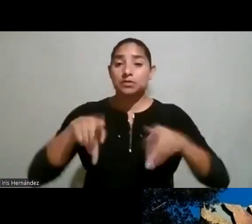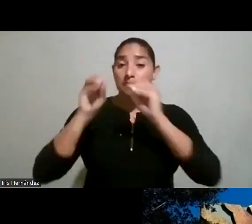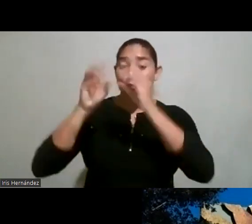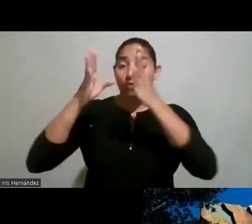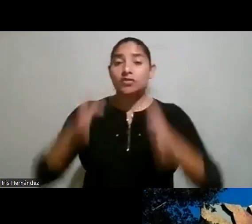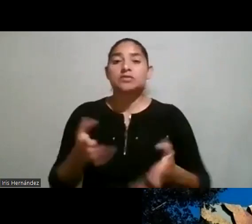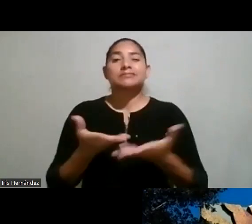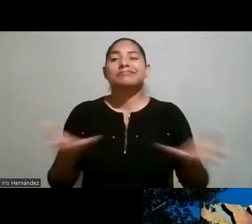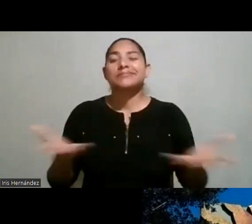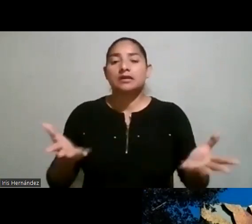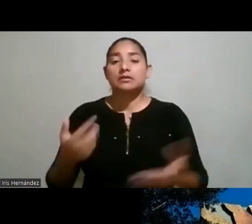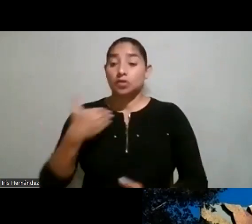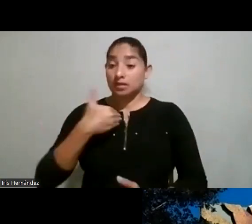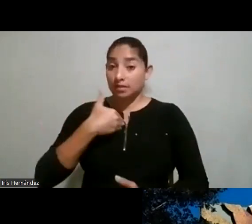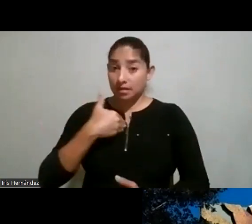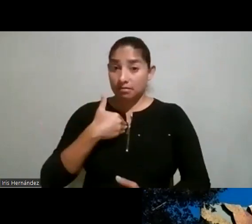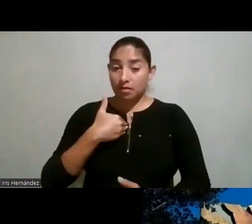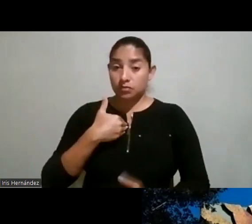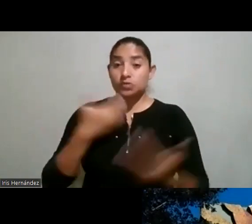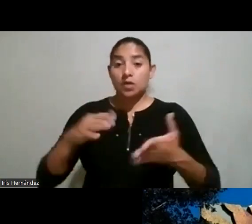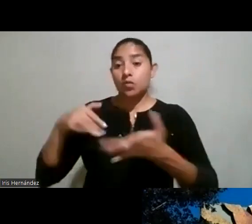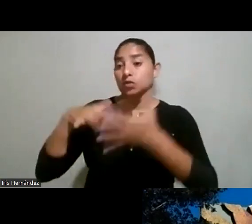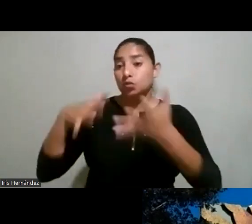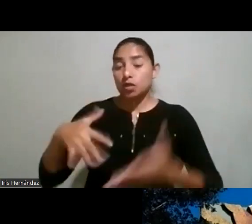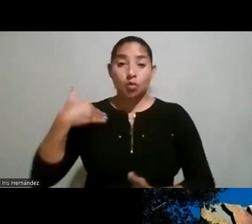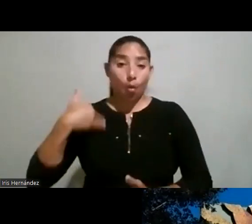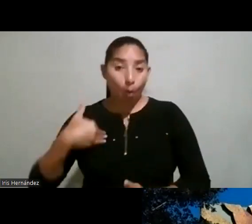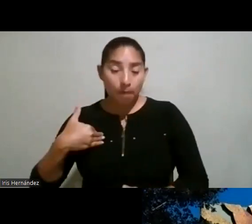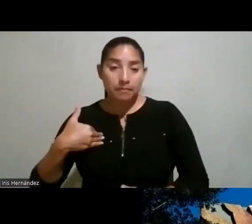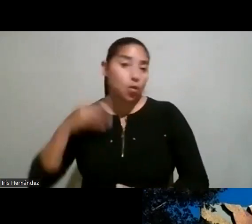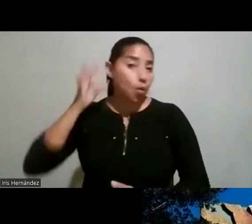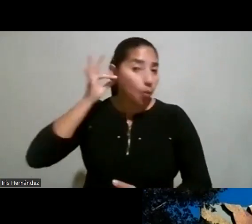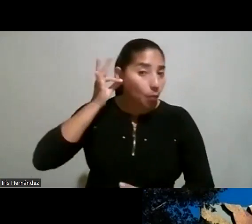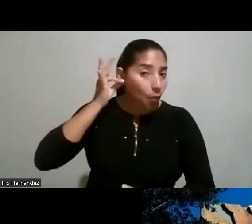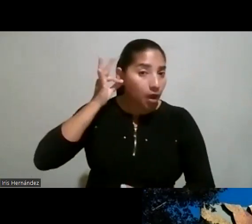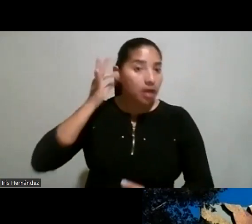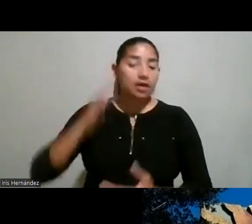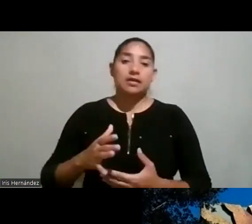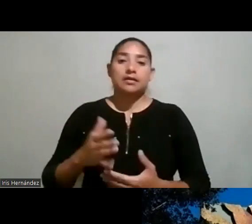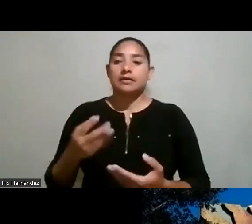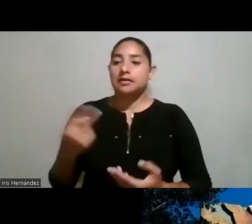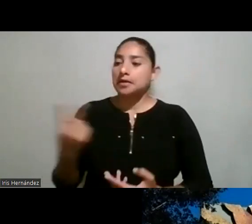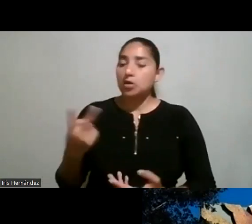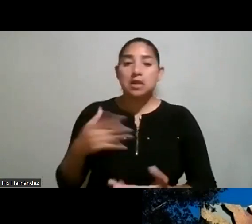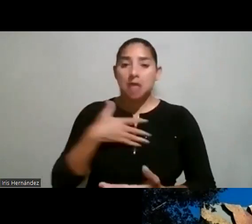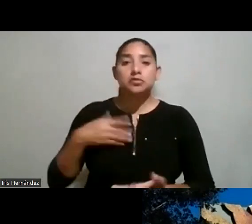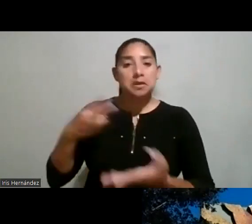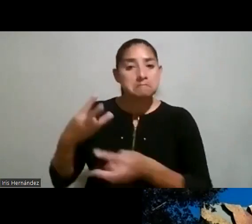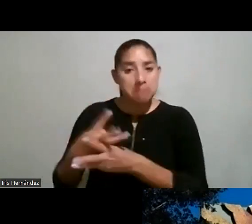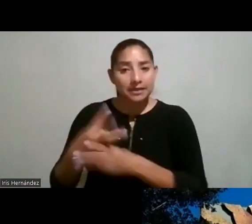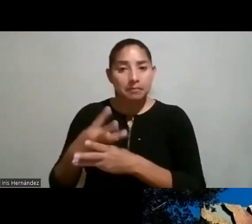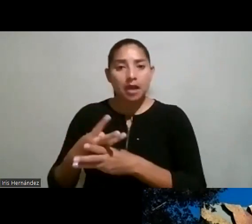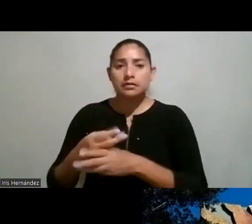es que cuando tengamos un estudiante hombre y una estudiante mujer que a ambos les guste la matemática quizás